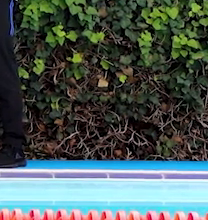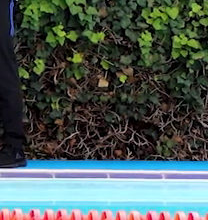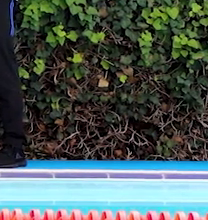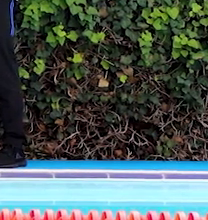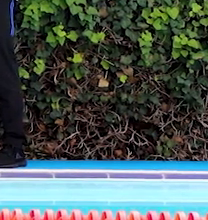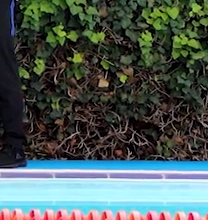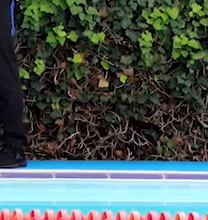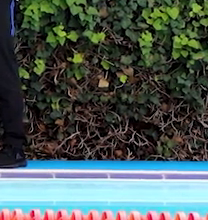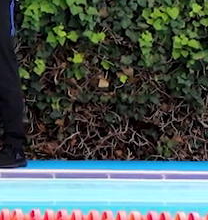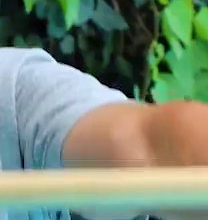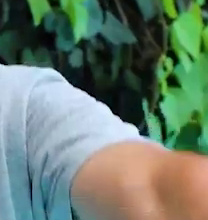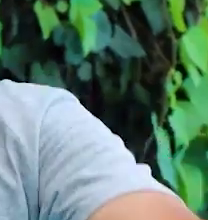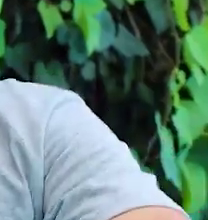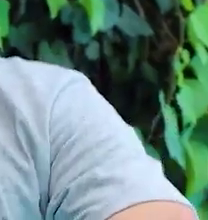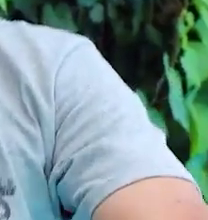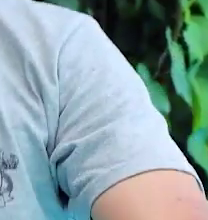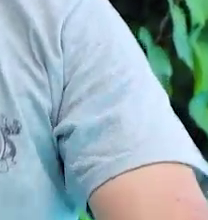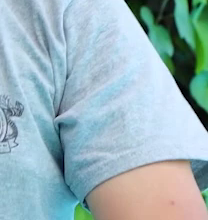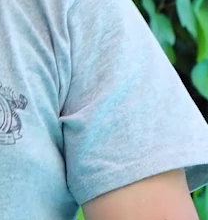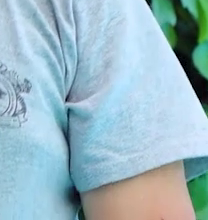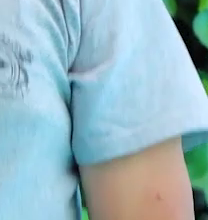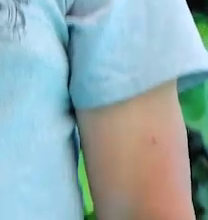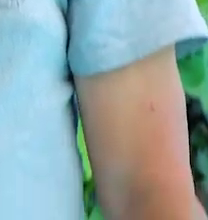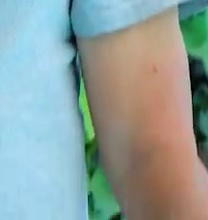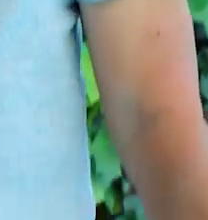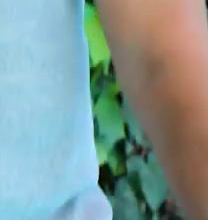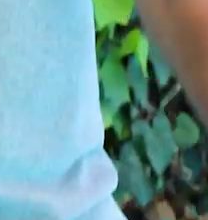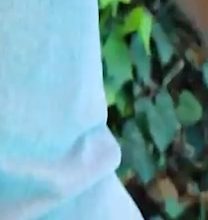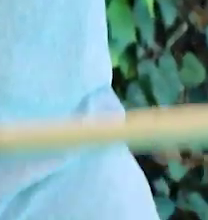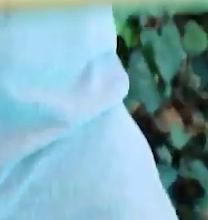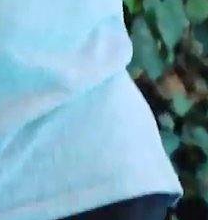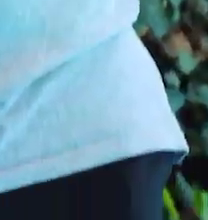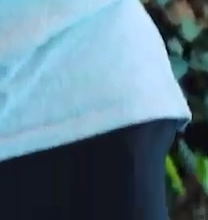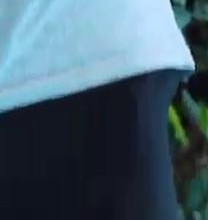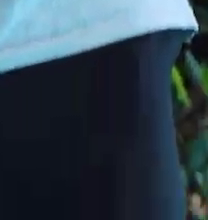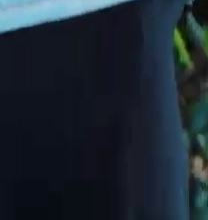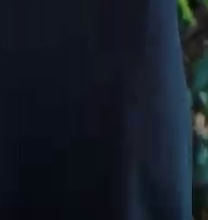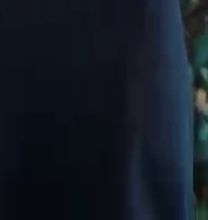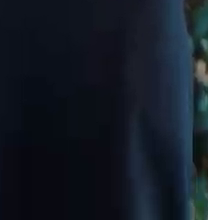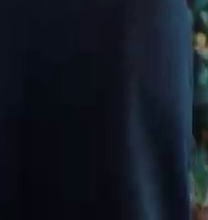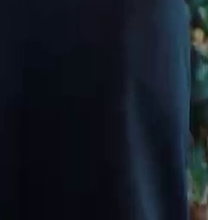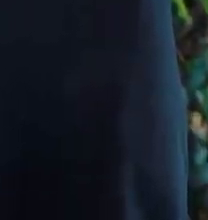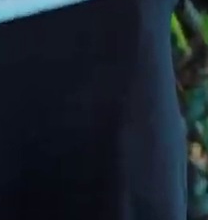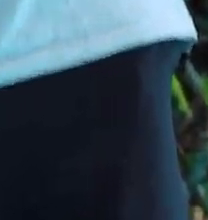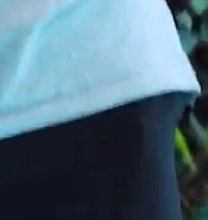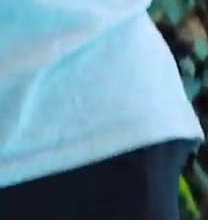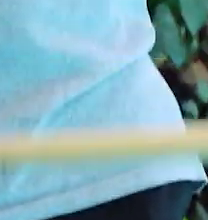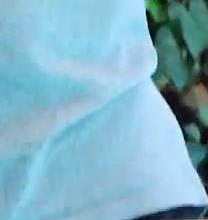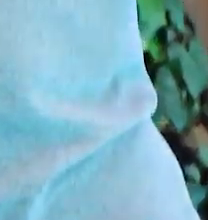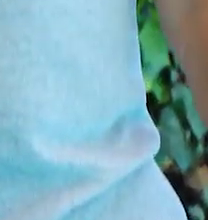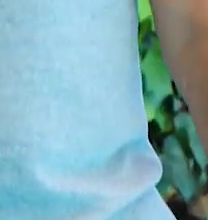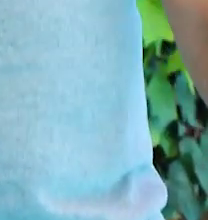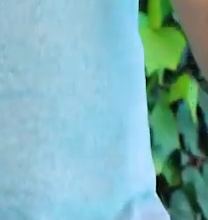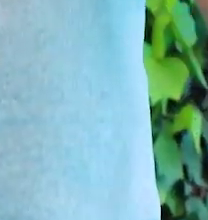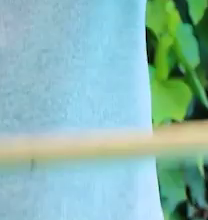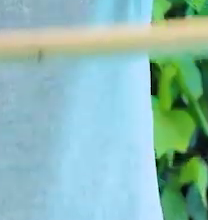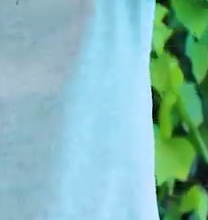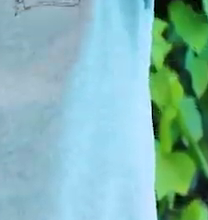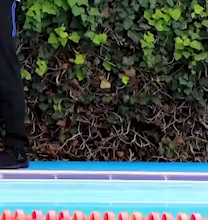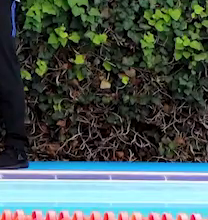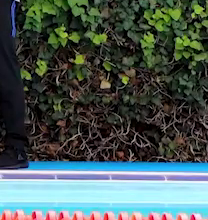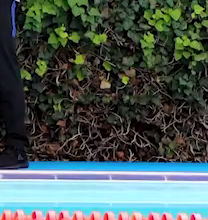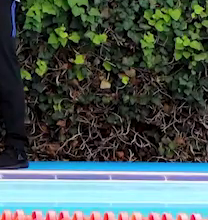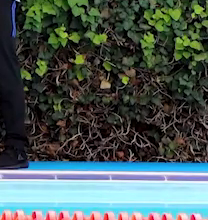y vamos a hacer extensión a la altura